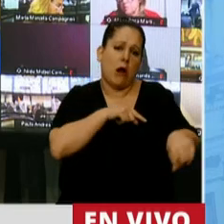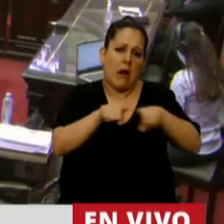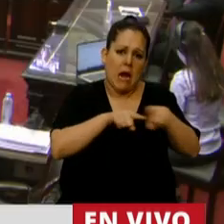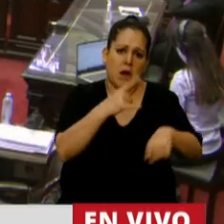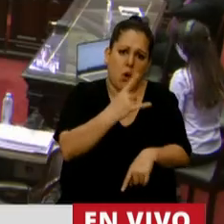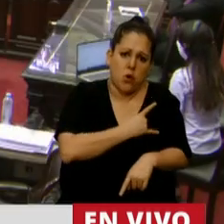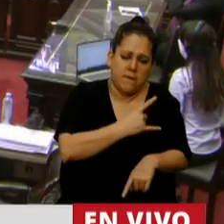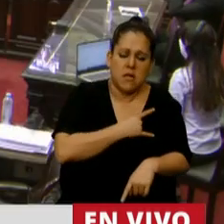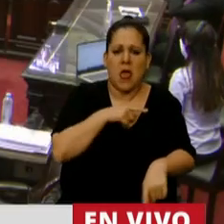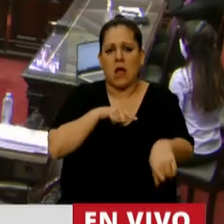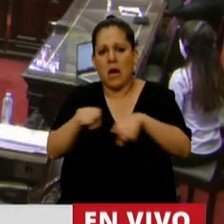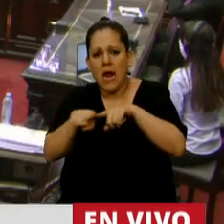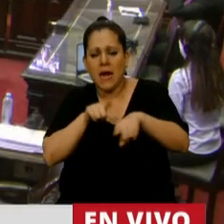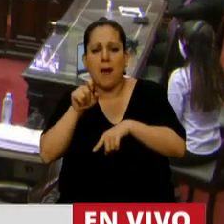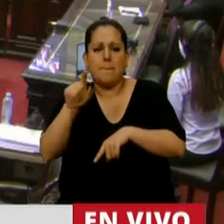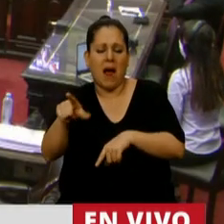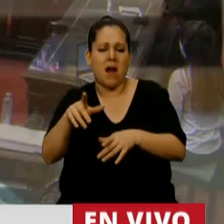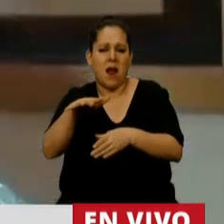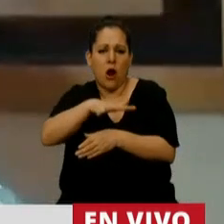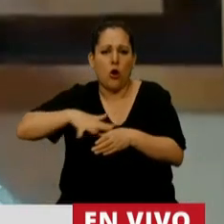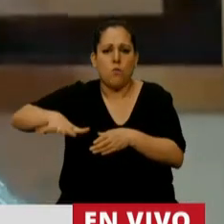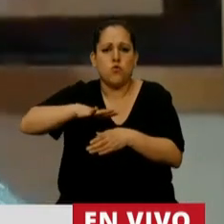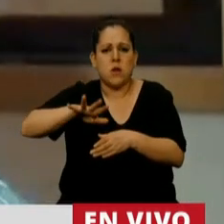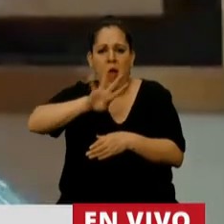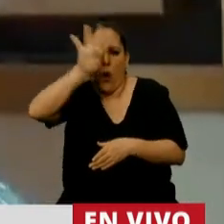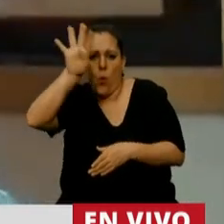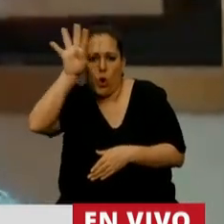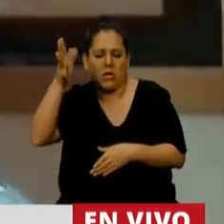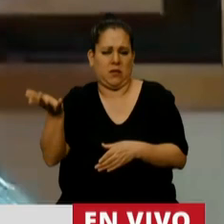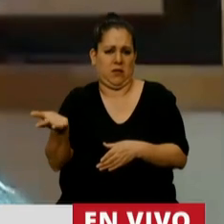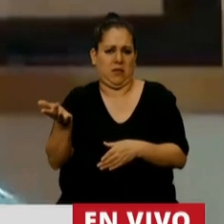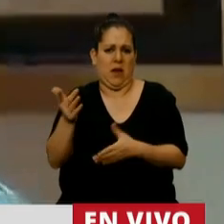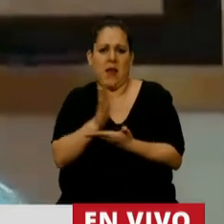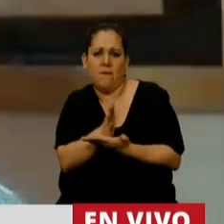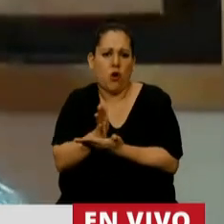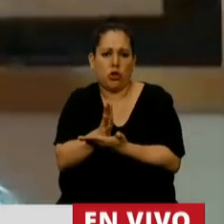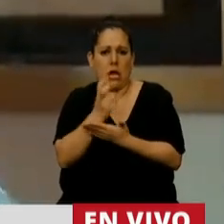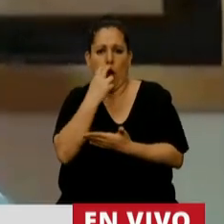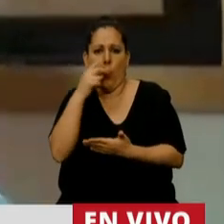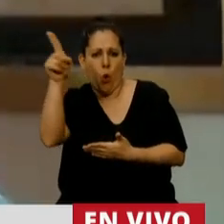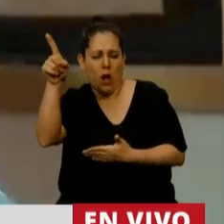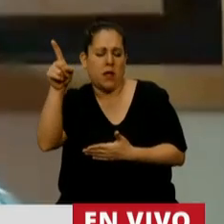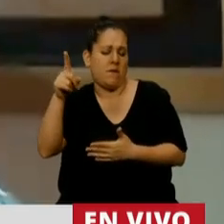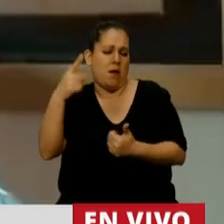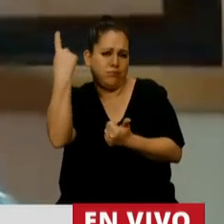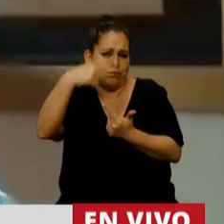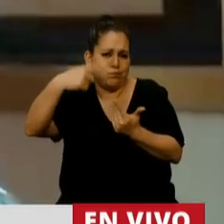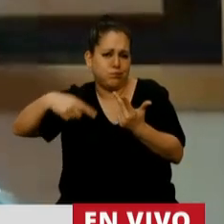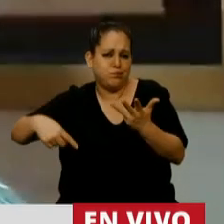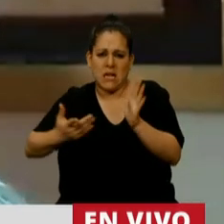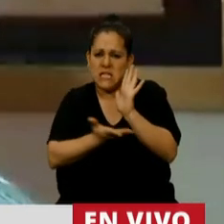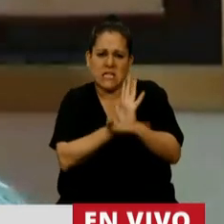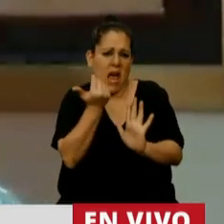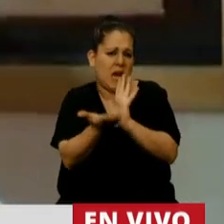comunidades aborígenes del norte, de la frontera con Bolivia, del interior, del interior. A ellos